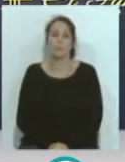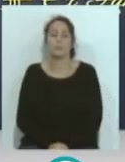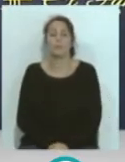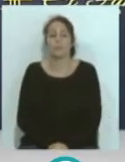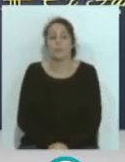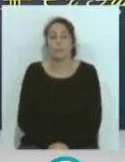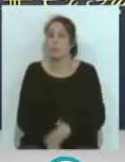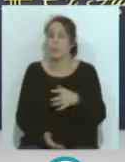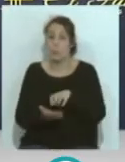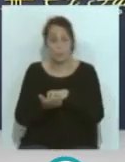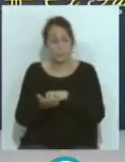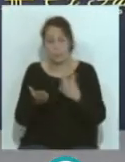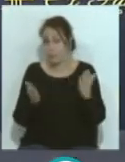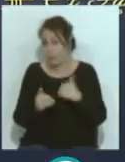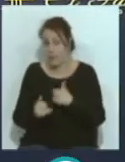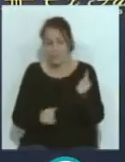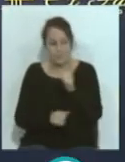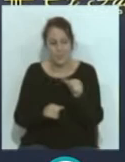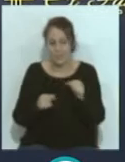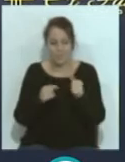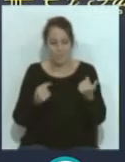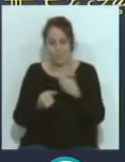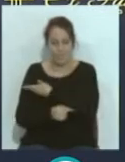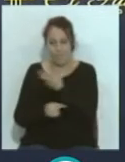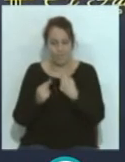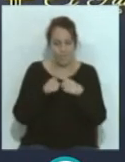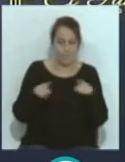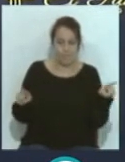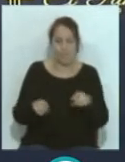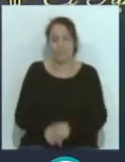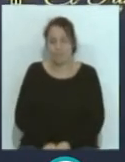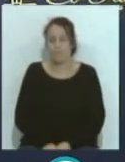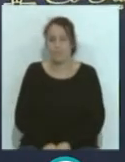y sin duda la semana ha sido diferente a todas las demás, claro que sí.